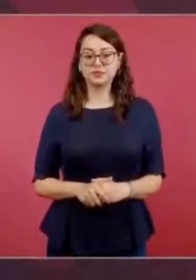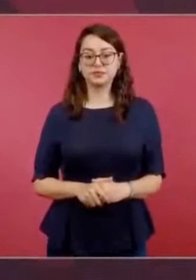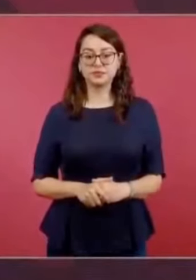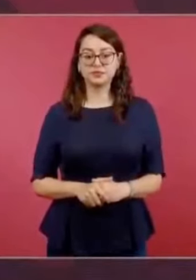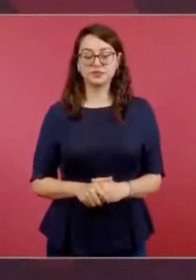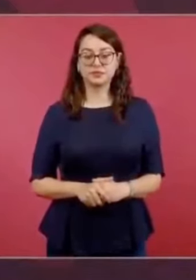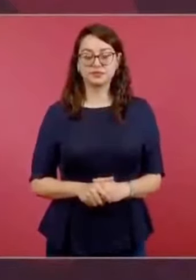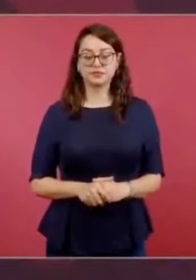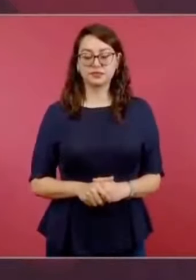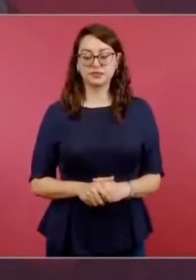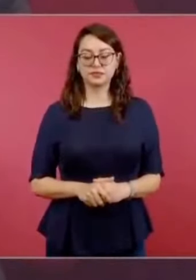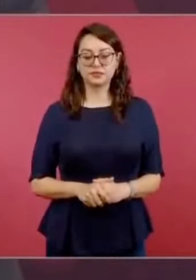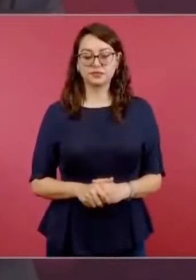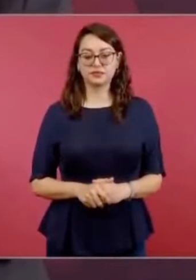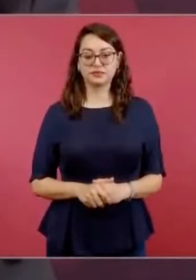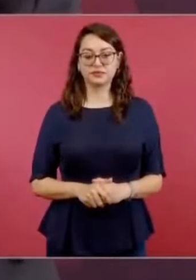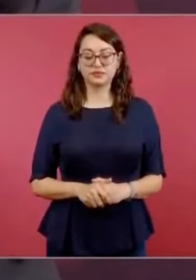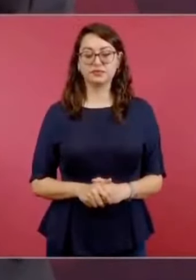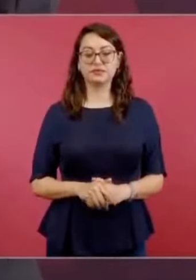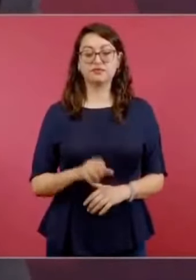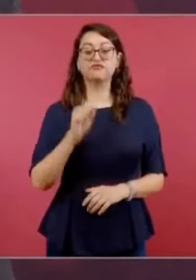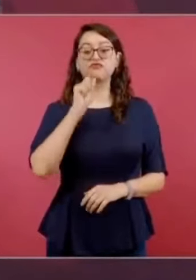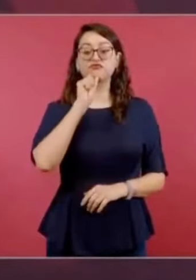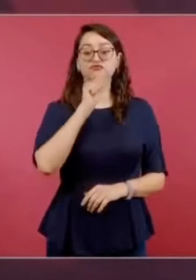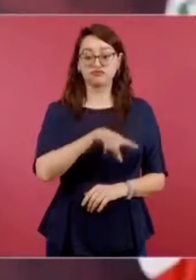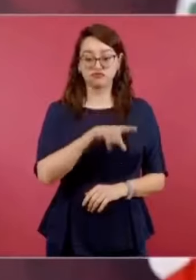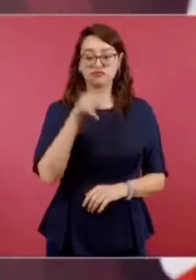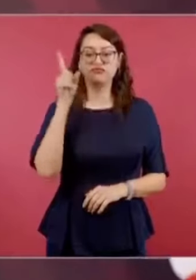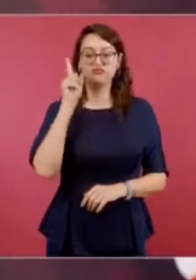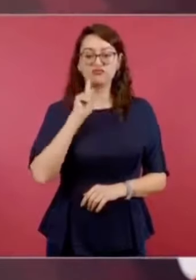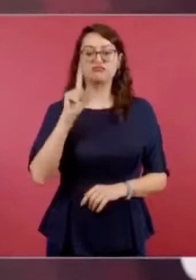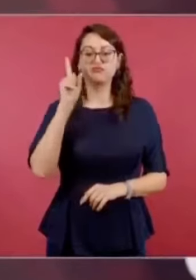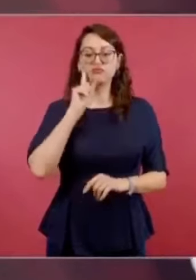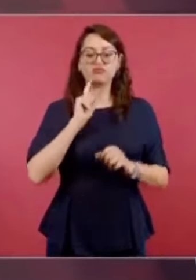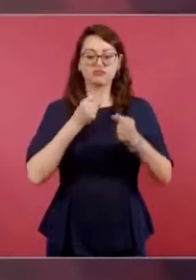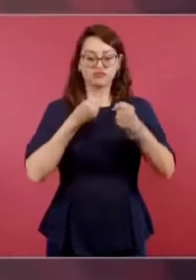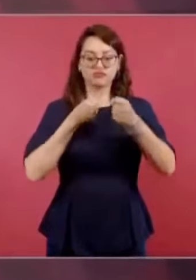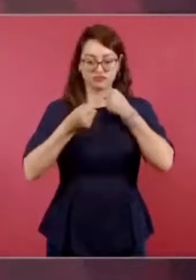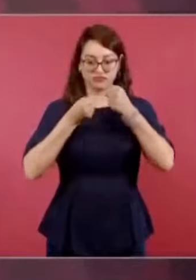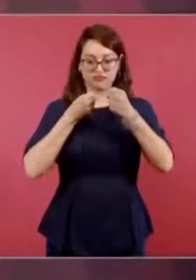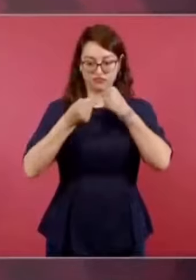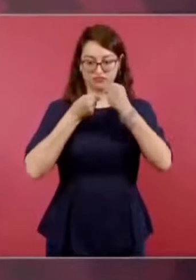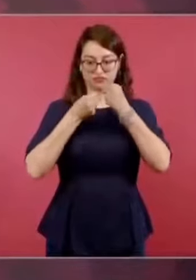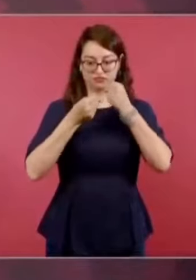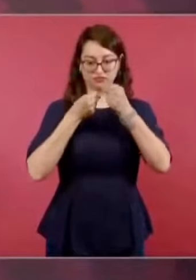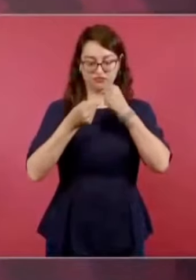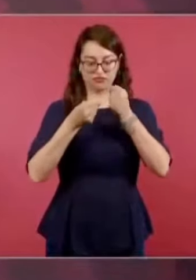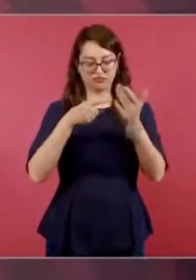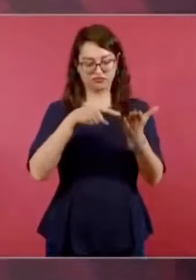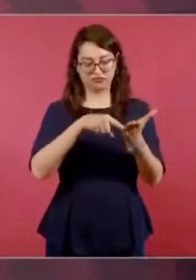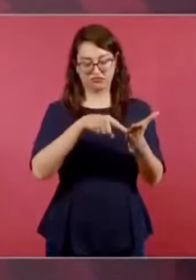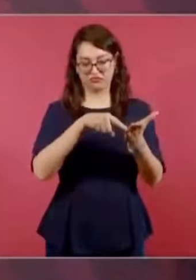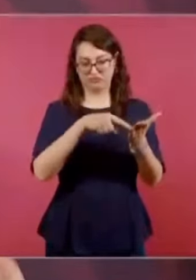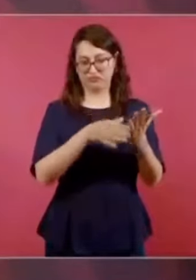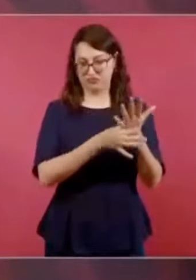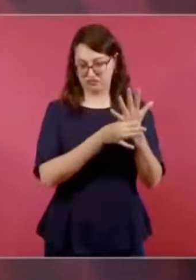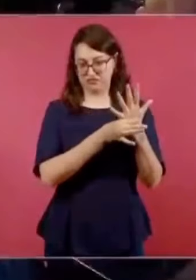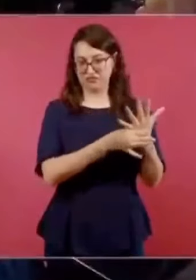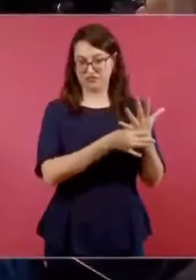Esta misma periodista leí hace poco que le echaba la culpa